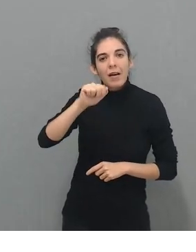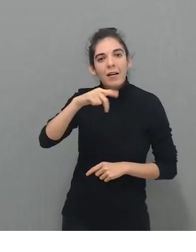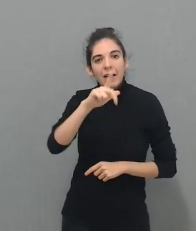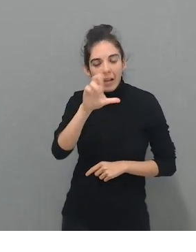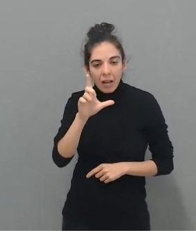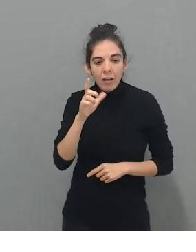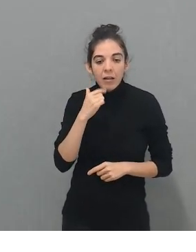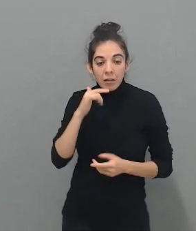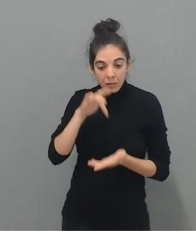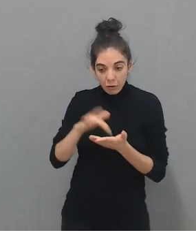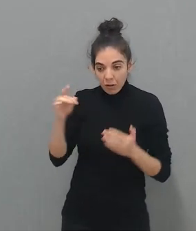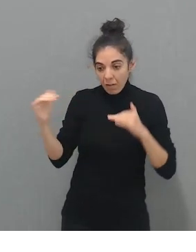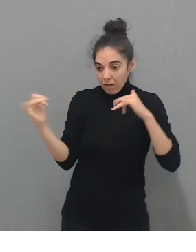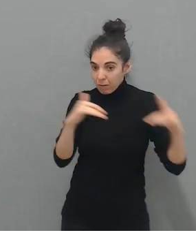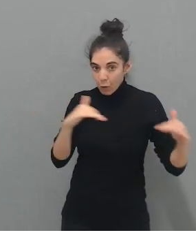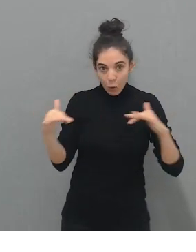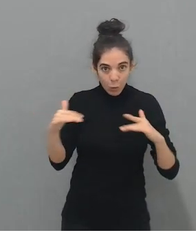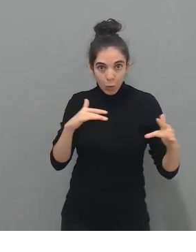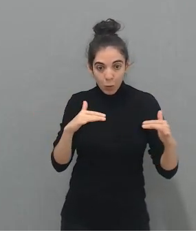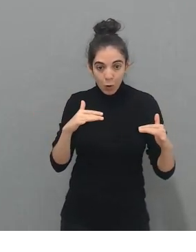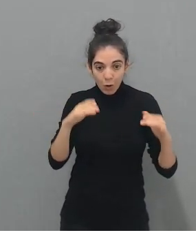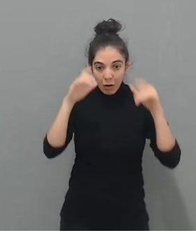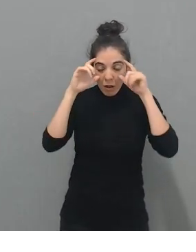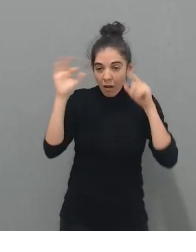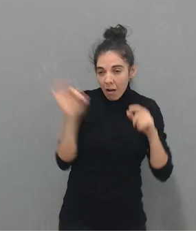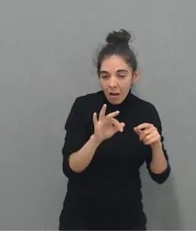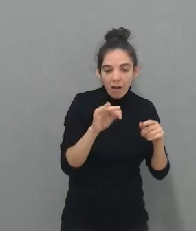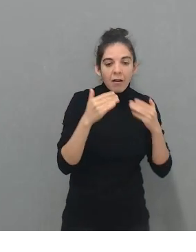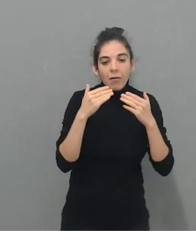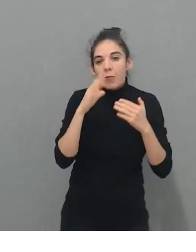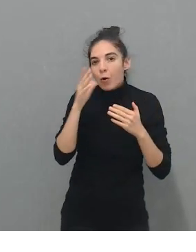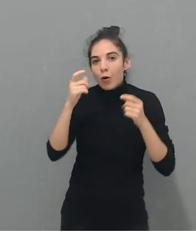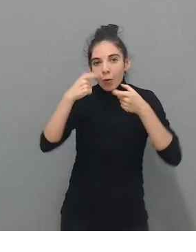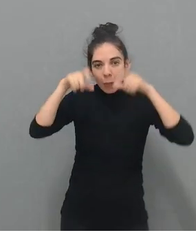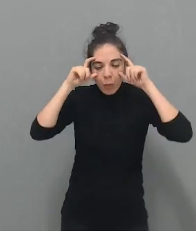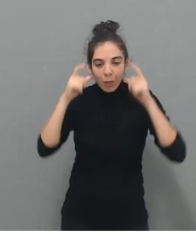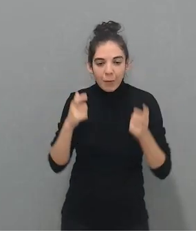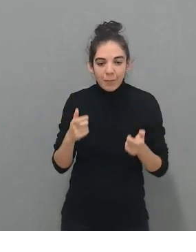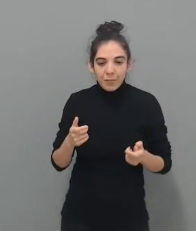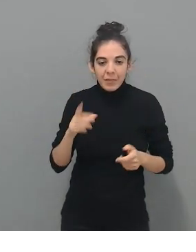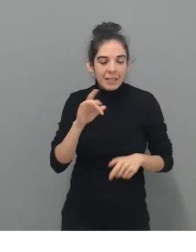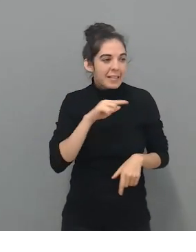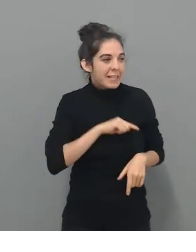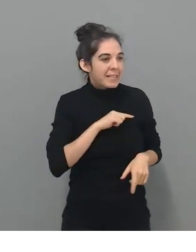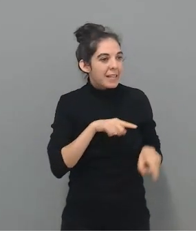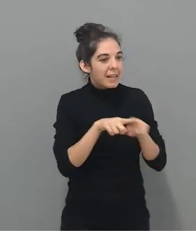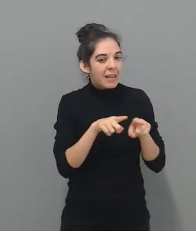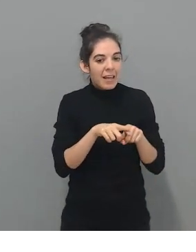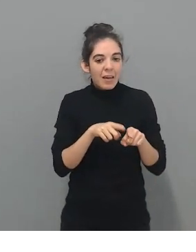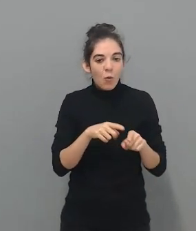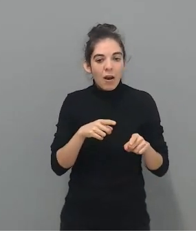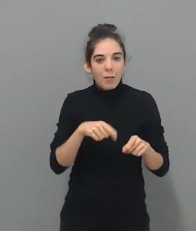gracias a las gafas 3D? Pudo sentir lo que es un jugador de fútbol, es un caso que